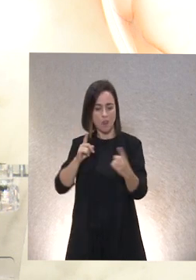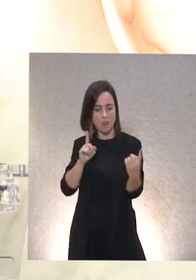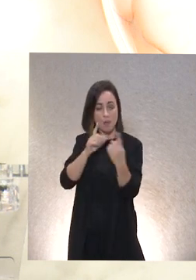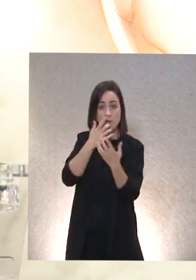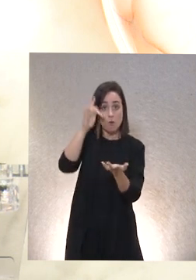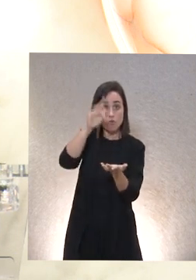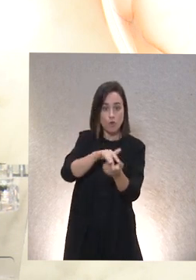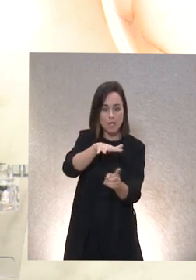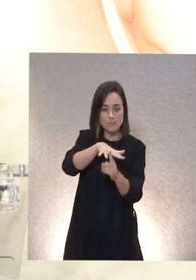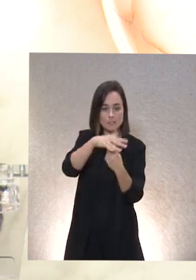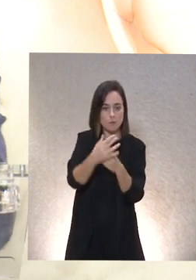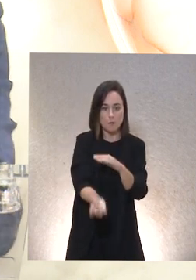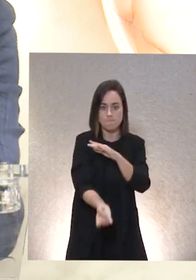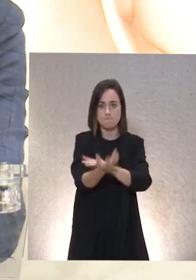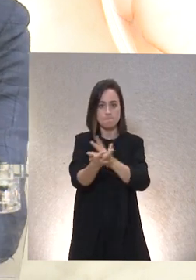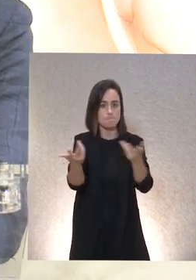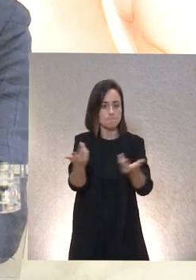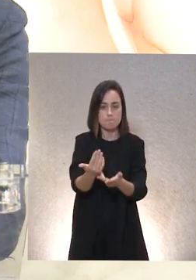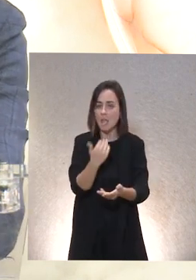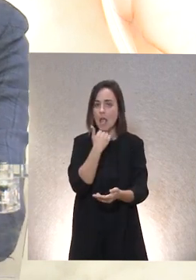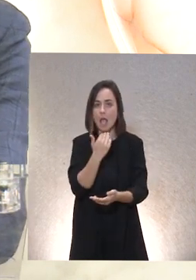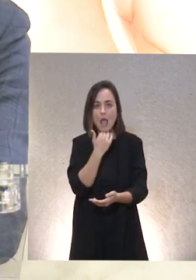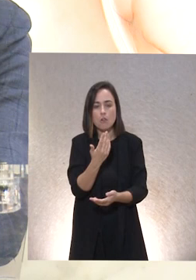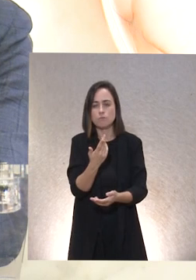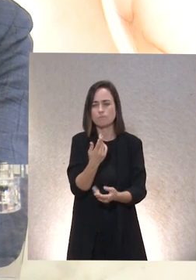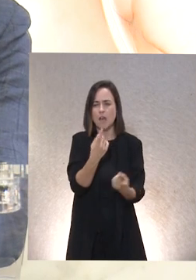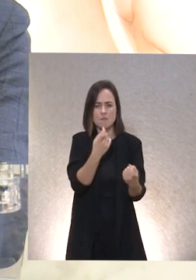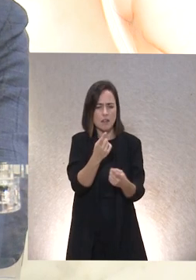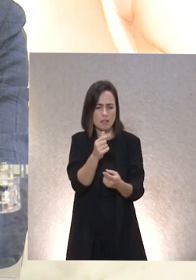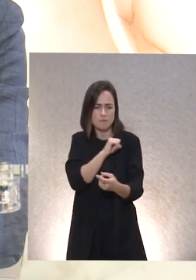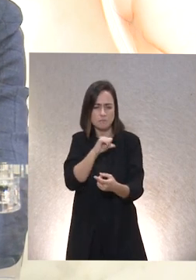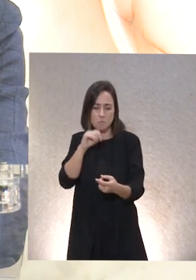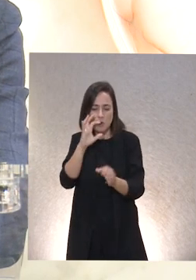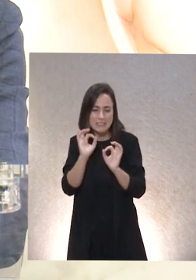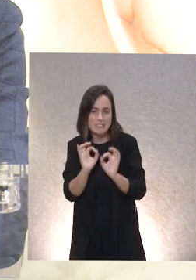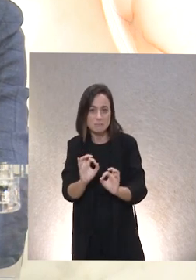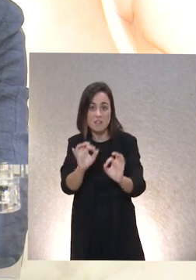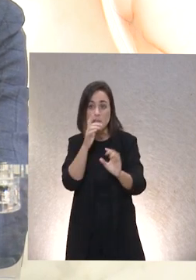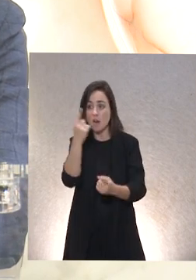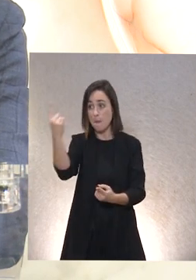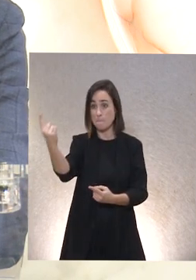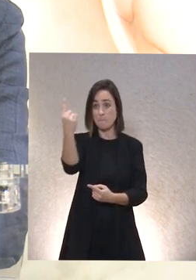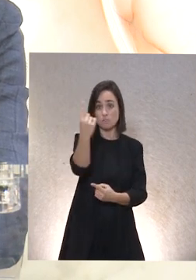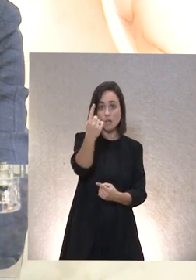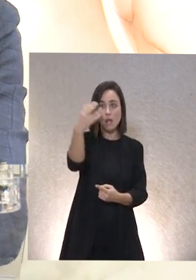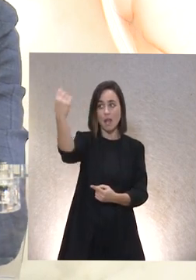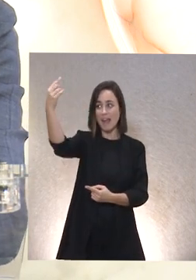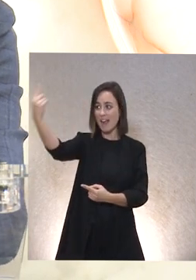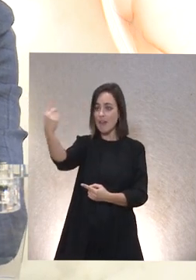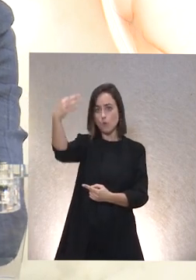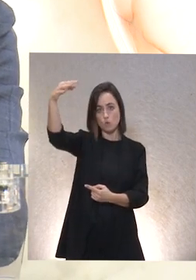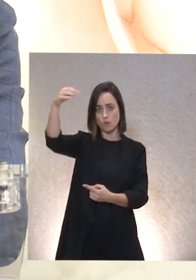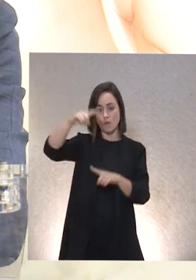situaciones que sean merecedoras de esa atención personalizada porque cada persona es única cada